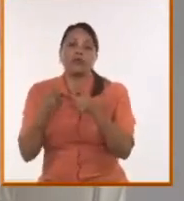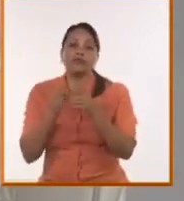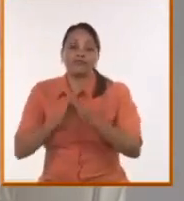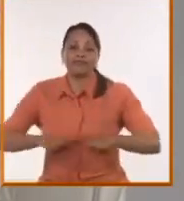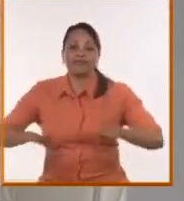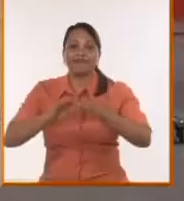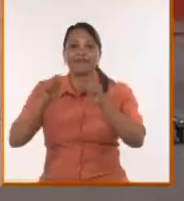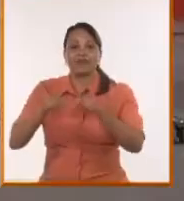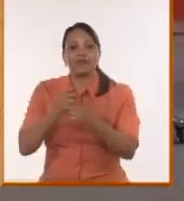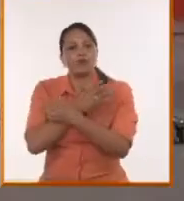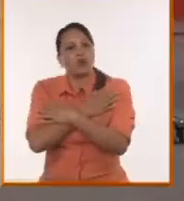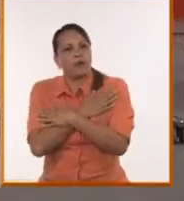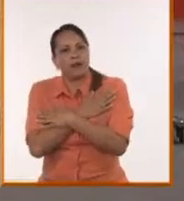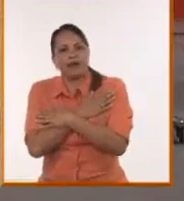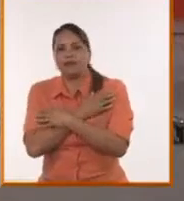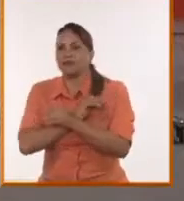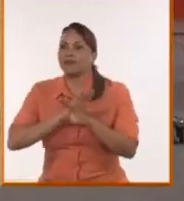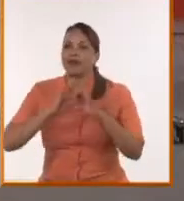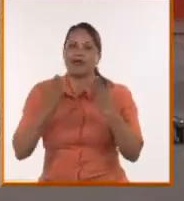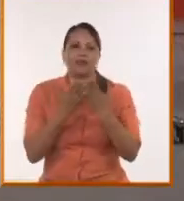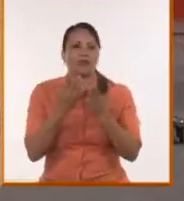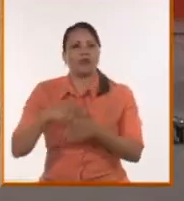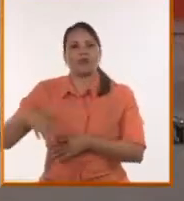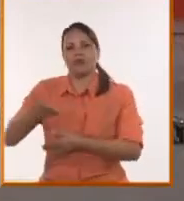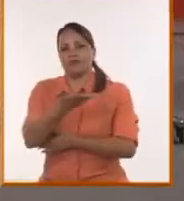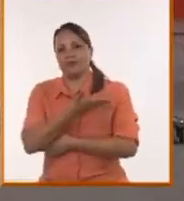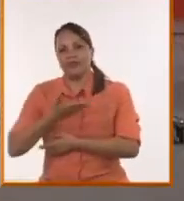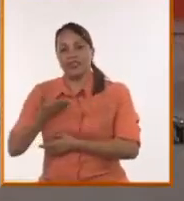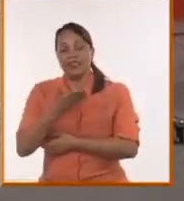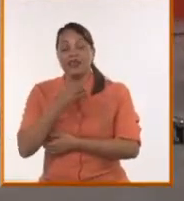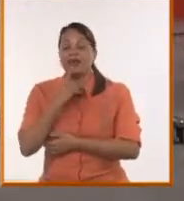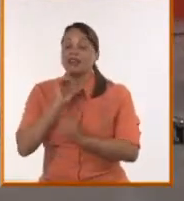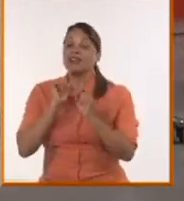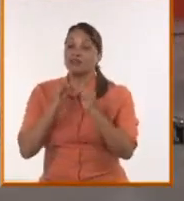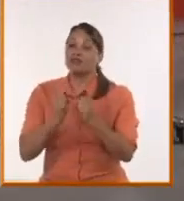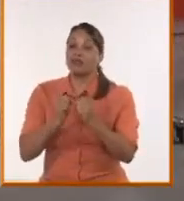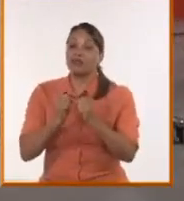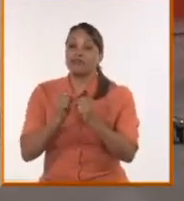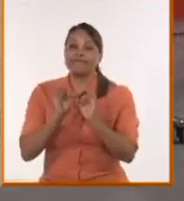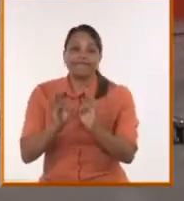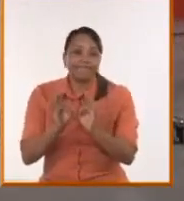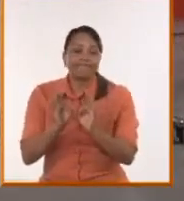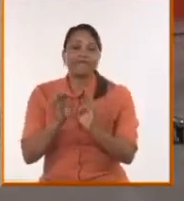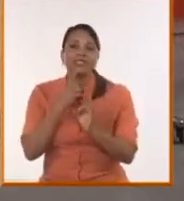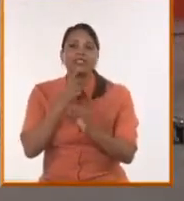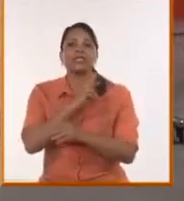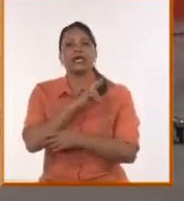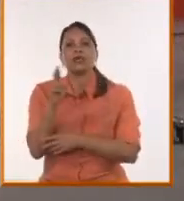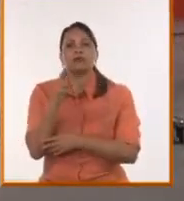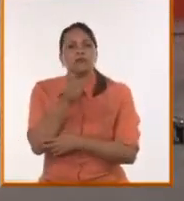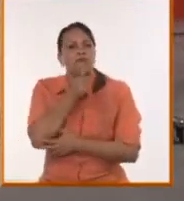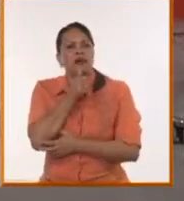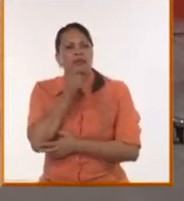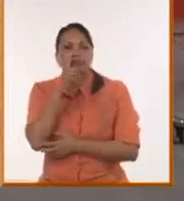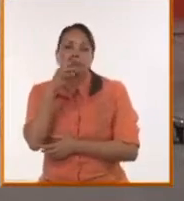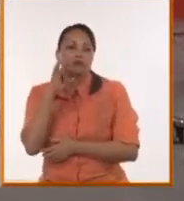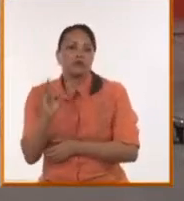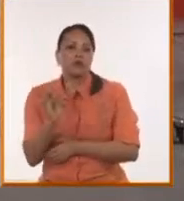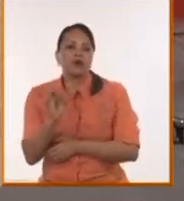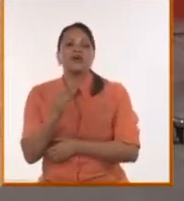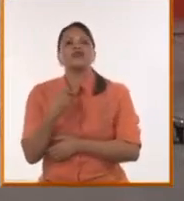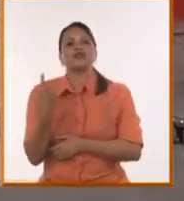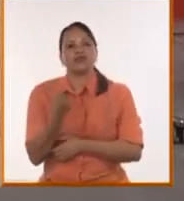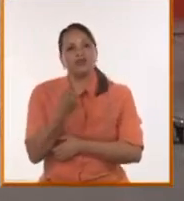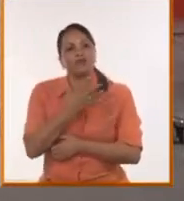que un abrazo Randy, y un abrazo a todas y todos ustedes. ¿Qué es duro? Pues sí, nos dijeron siempre que la revolución nunca era fácil. La hemos